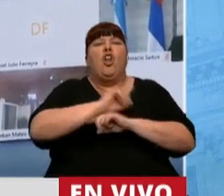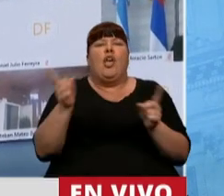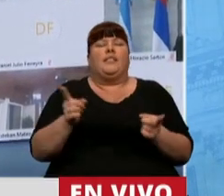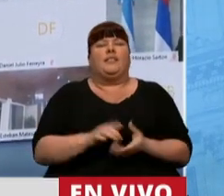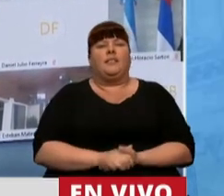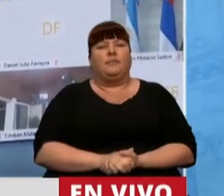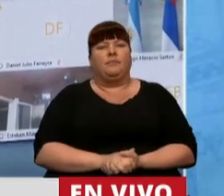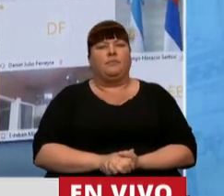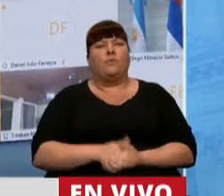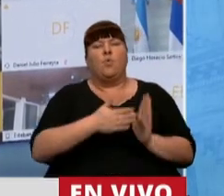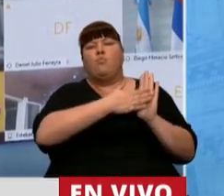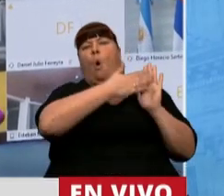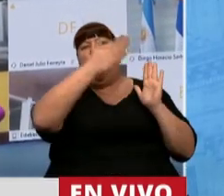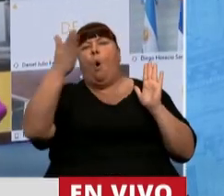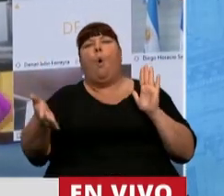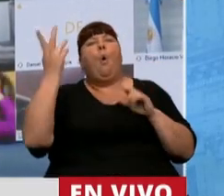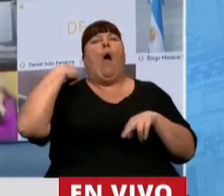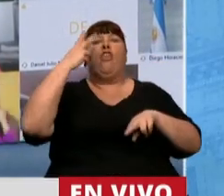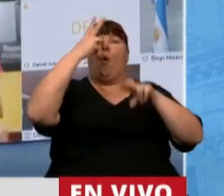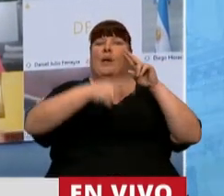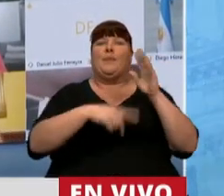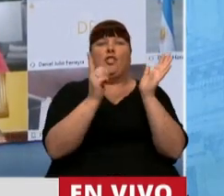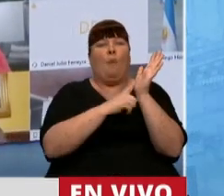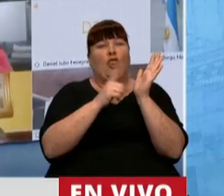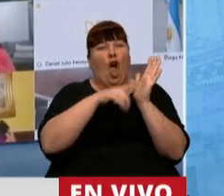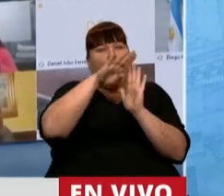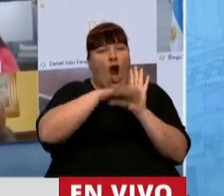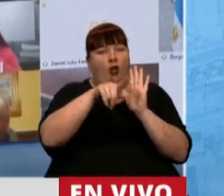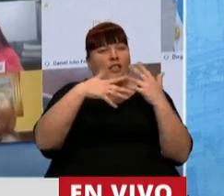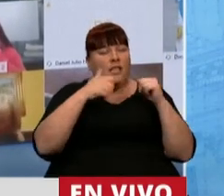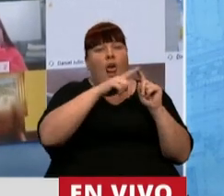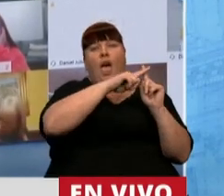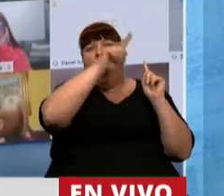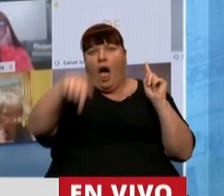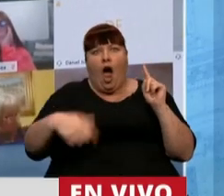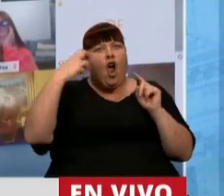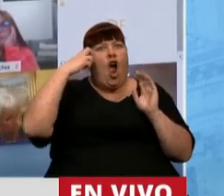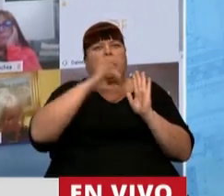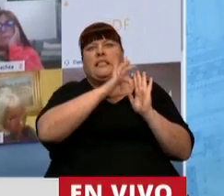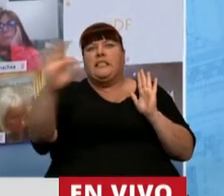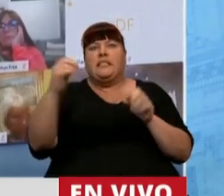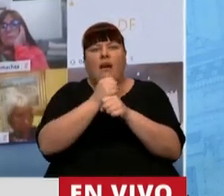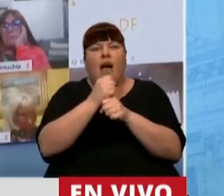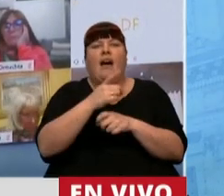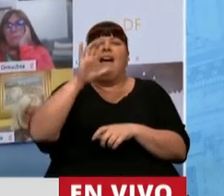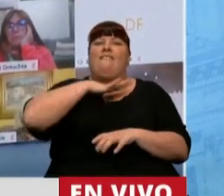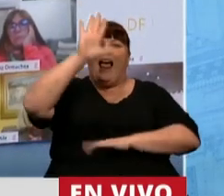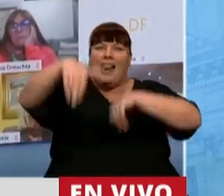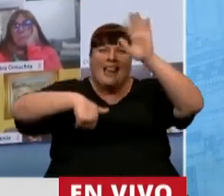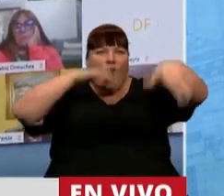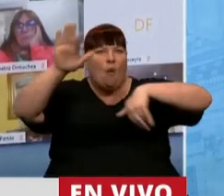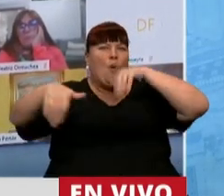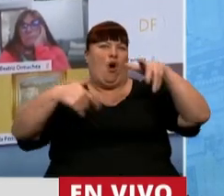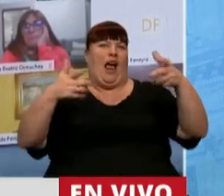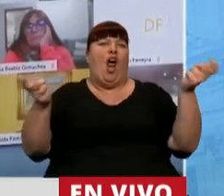pasar tantos días desde que venció el protocolo que este Congreso dejara de funcionar y que no se convocara